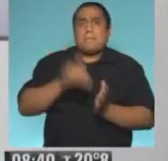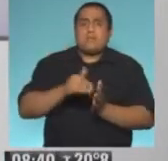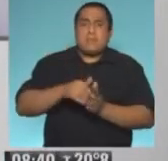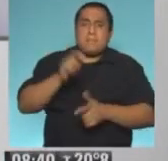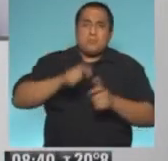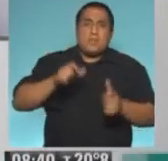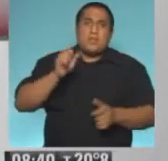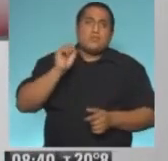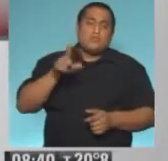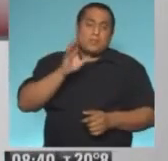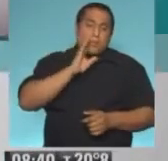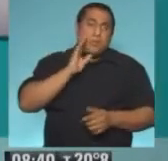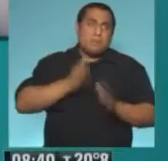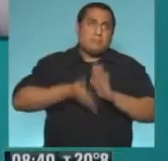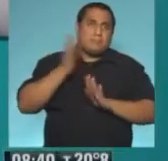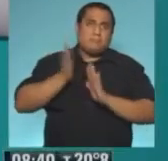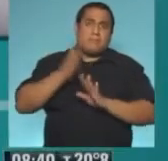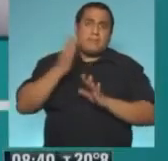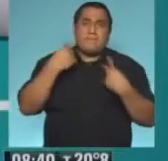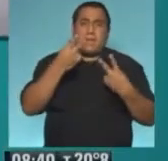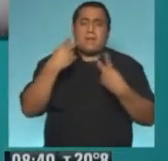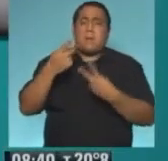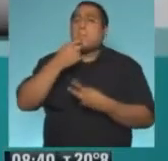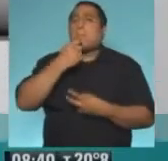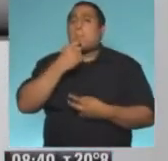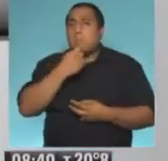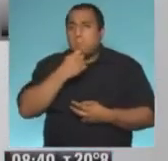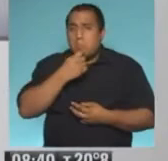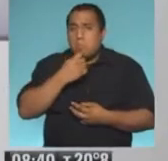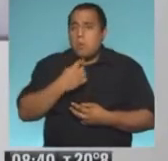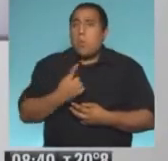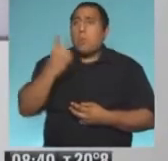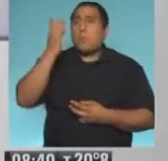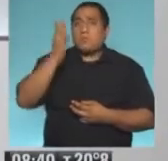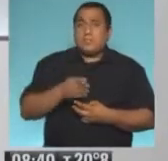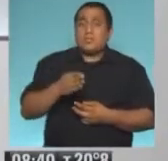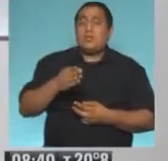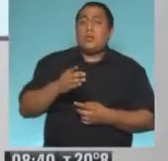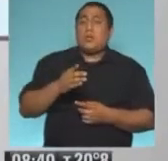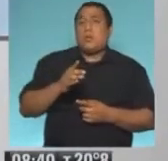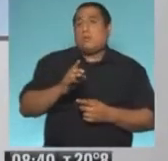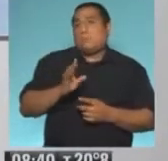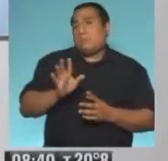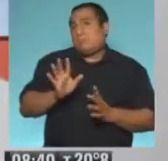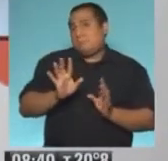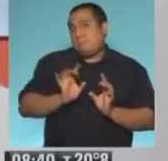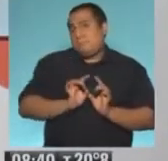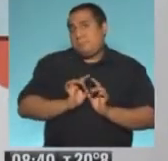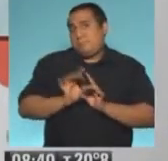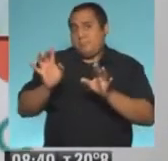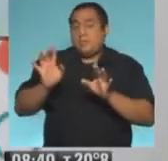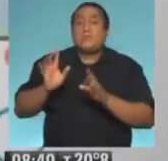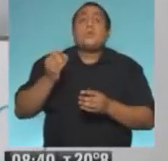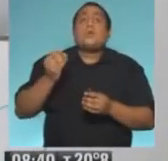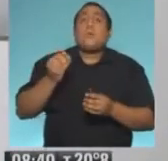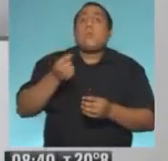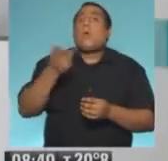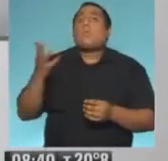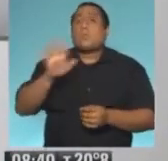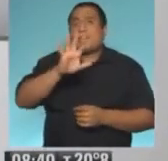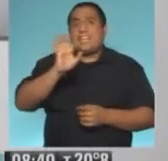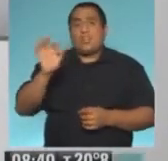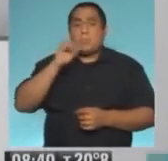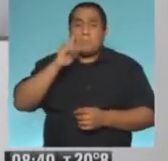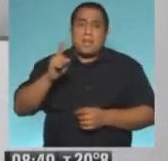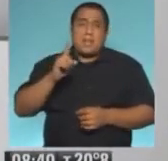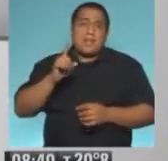estadounidenses van a viajar. Se cree que si solo al 1% le dan infección, son 500 mil nuevas infecciones. Estamos entrando